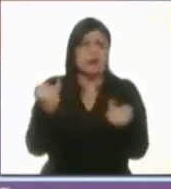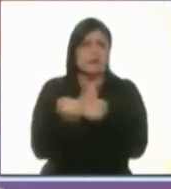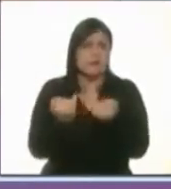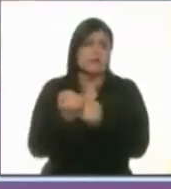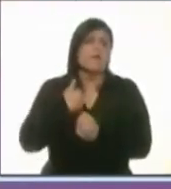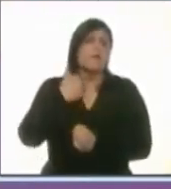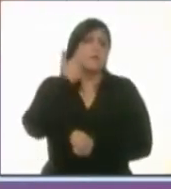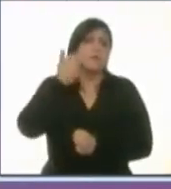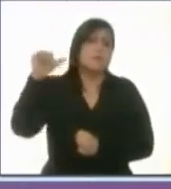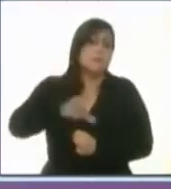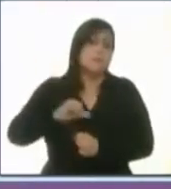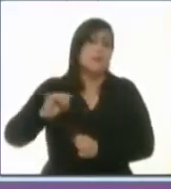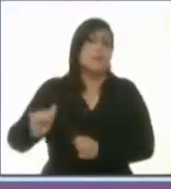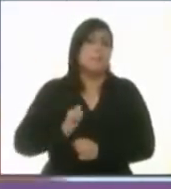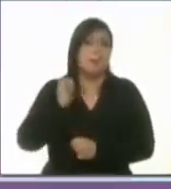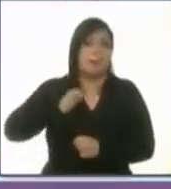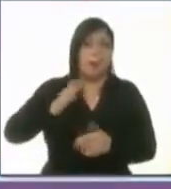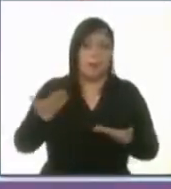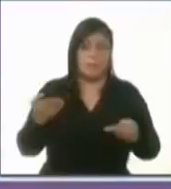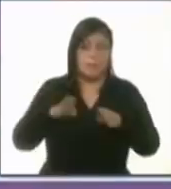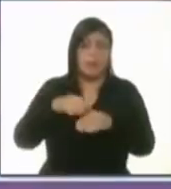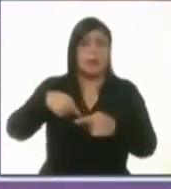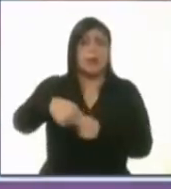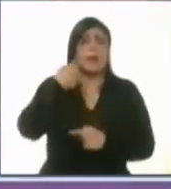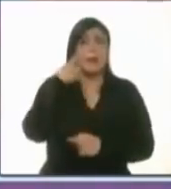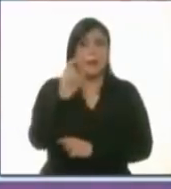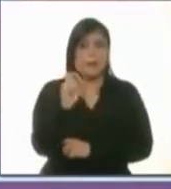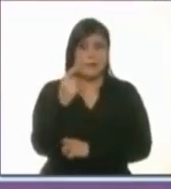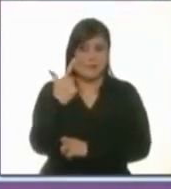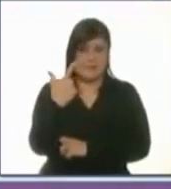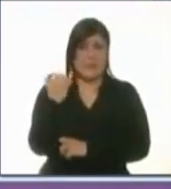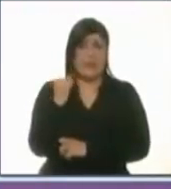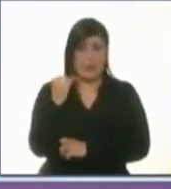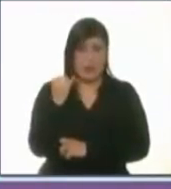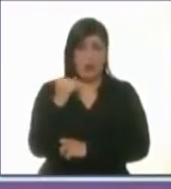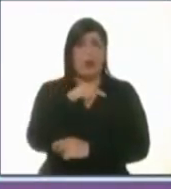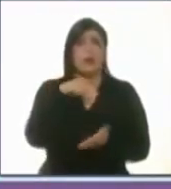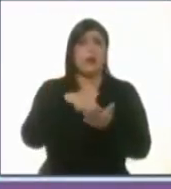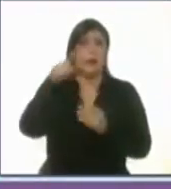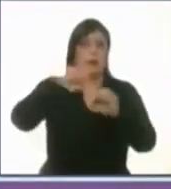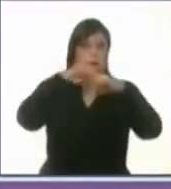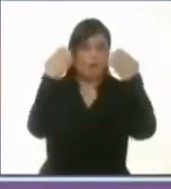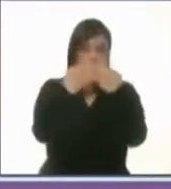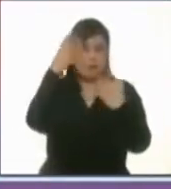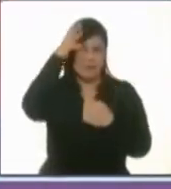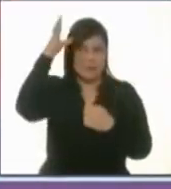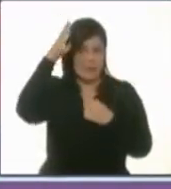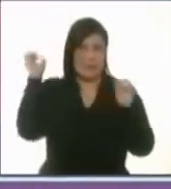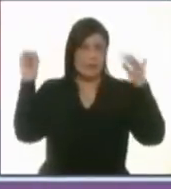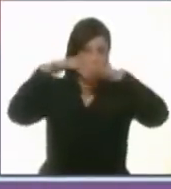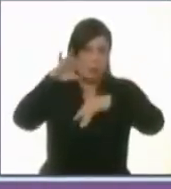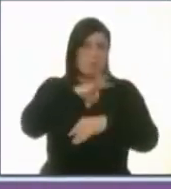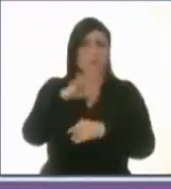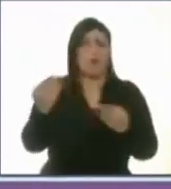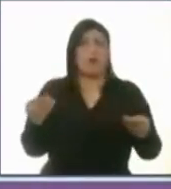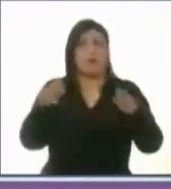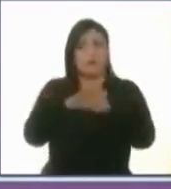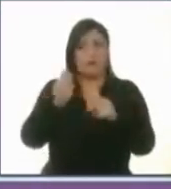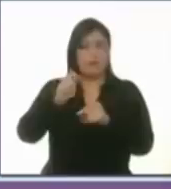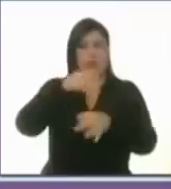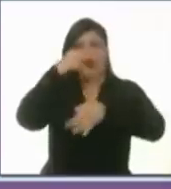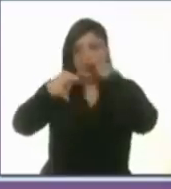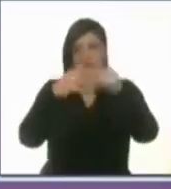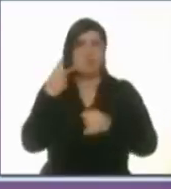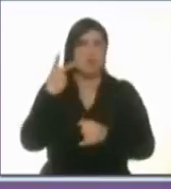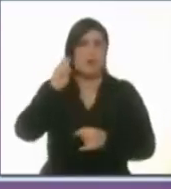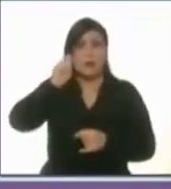decirles que vamos a cerrar campaña el próximo 27 de junio en el Estadio Azteca. Están todos invitados. Estamos